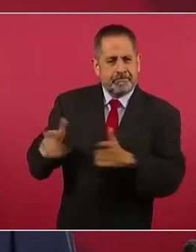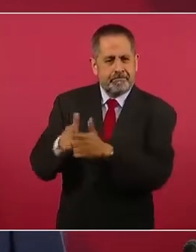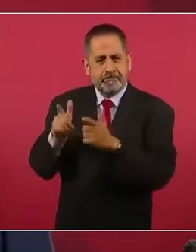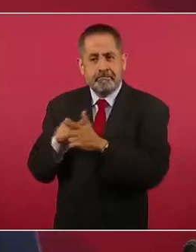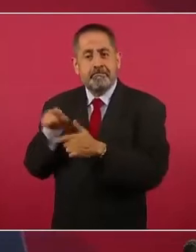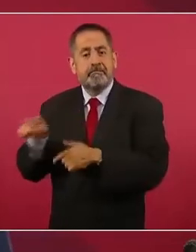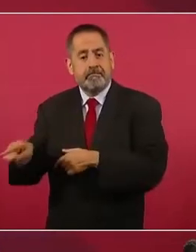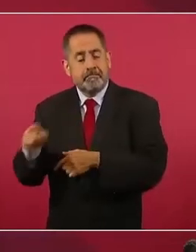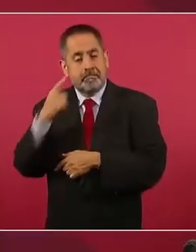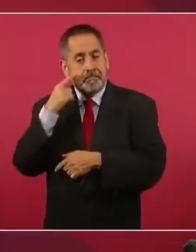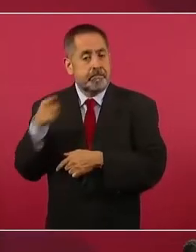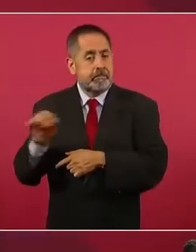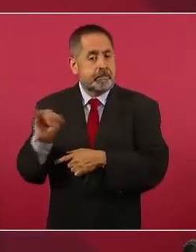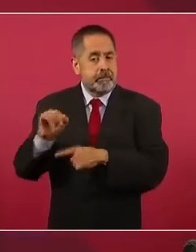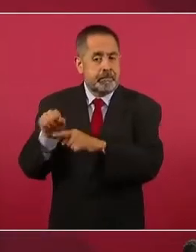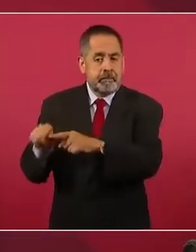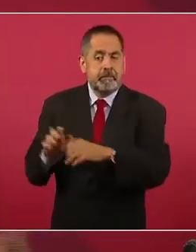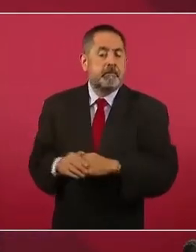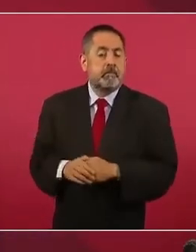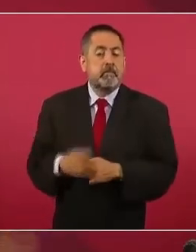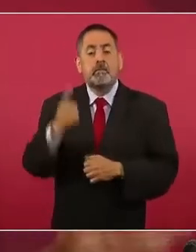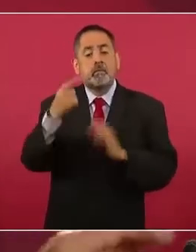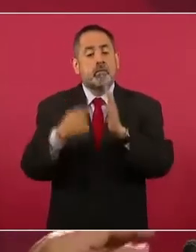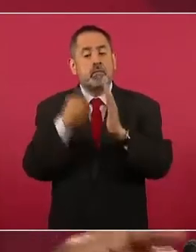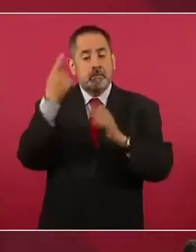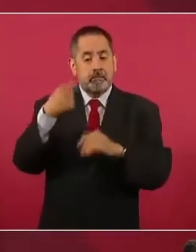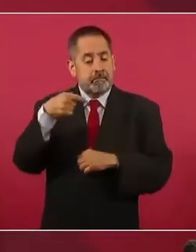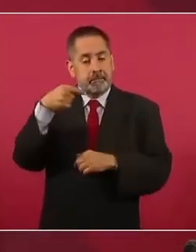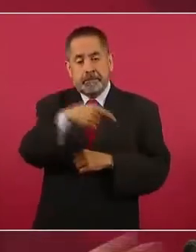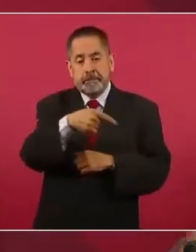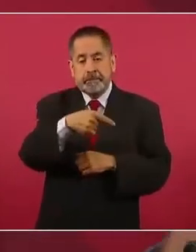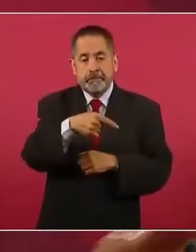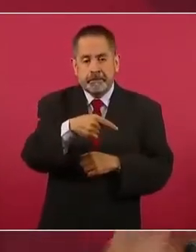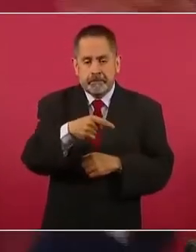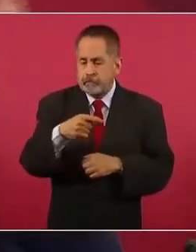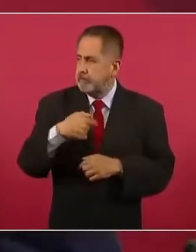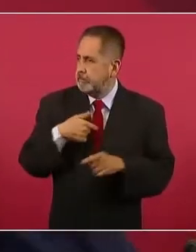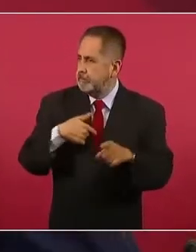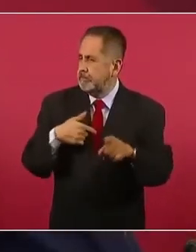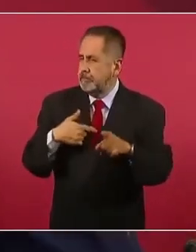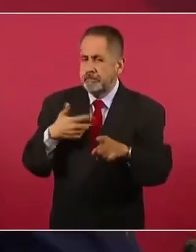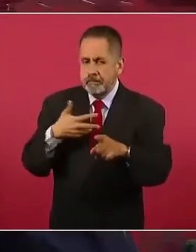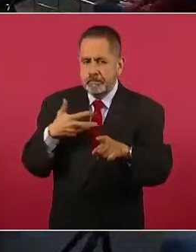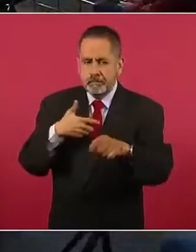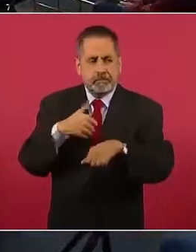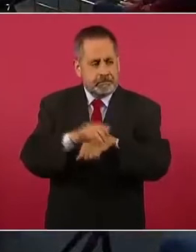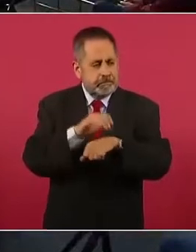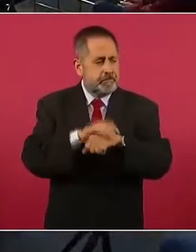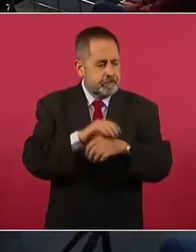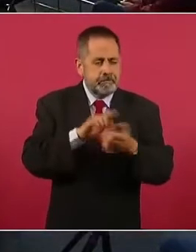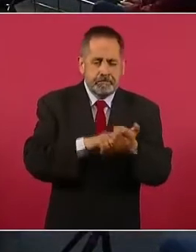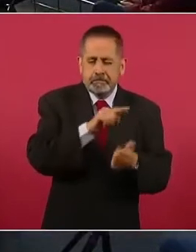porque una vez las delegaciones… Tengo amigos